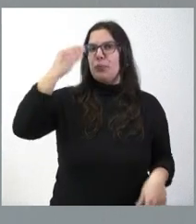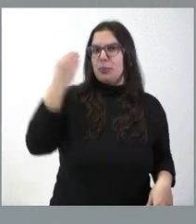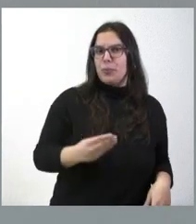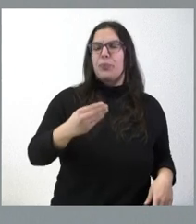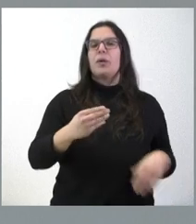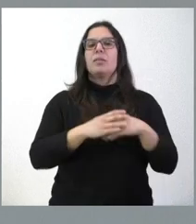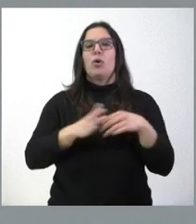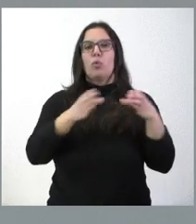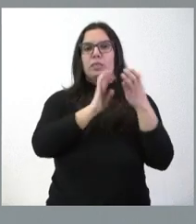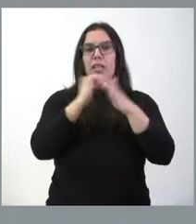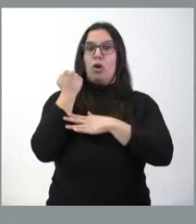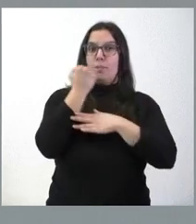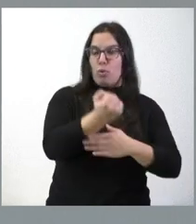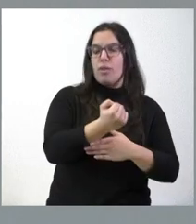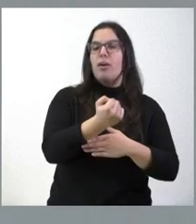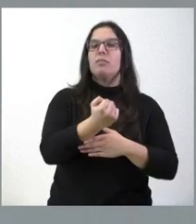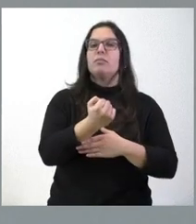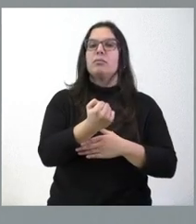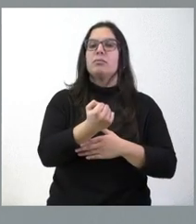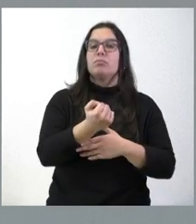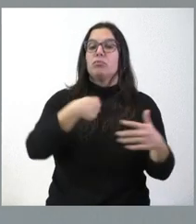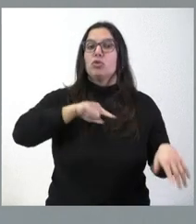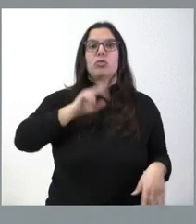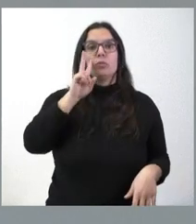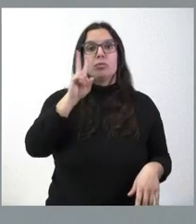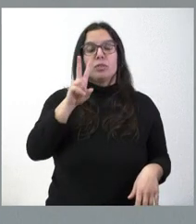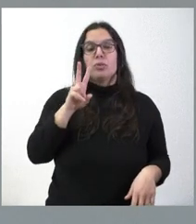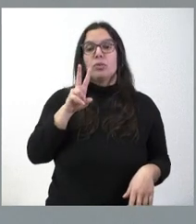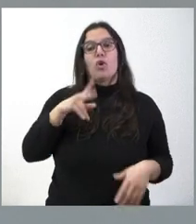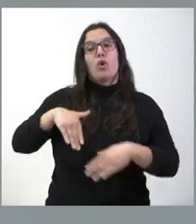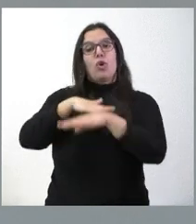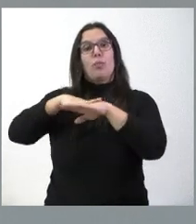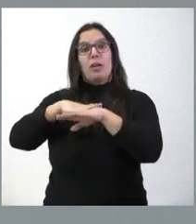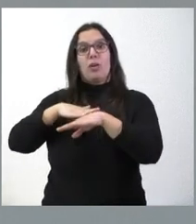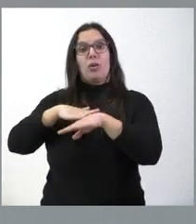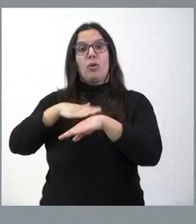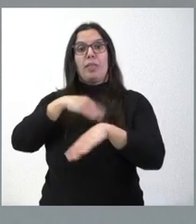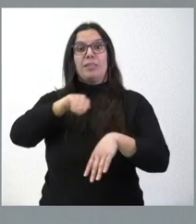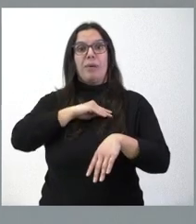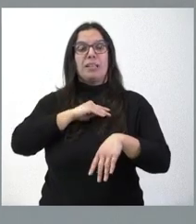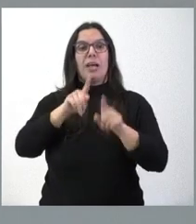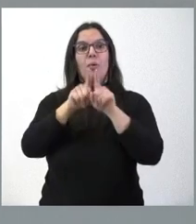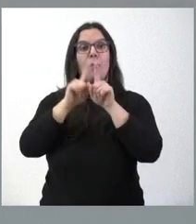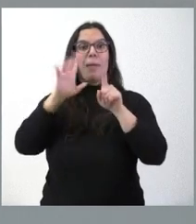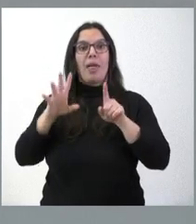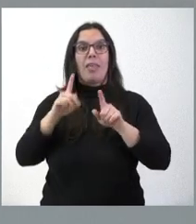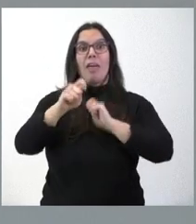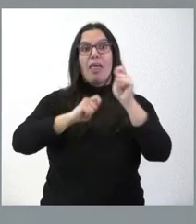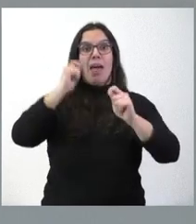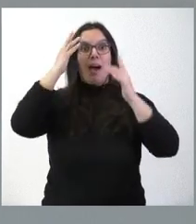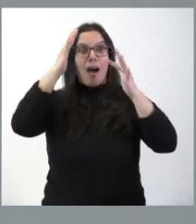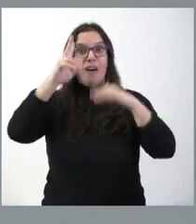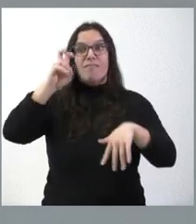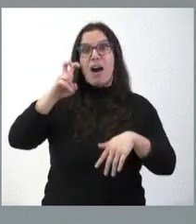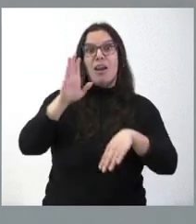de la Junta de Castilla y León. Hemos visto que por parte del Gobierno se generaron expectativas de que esto iba a servir para